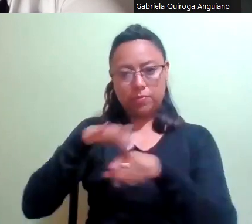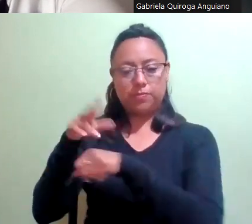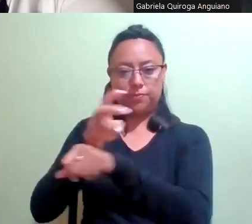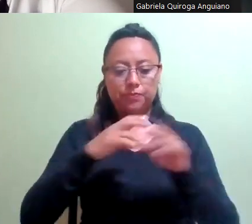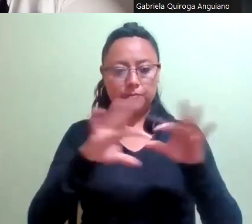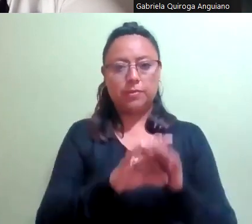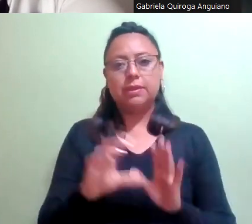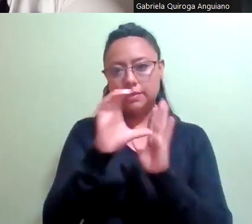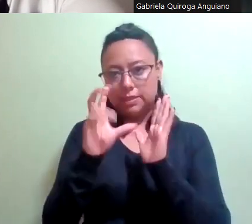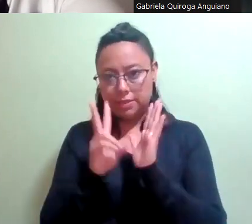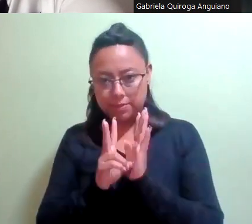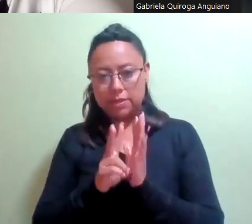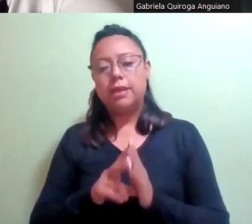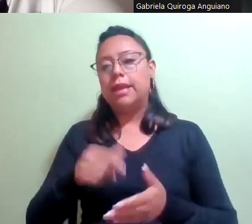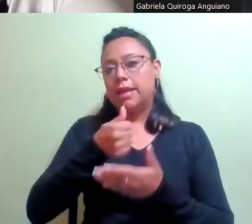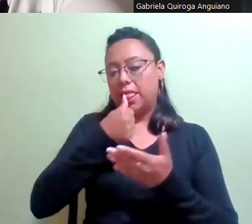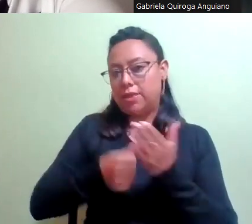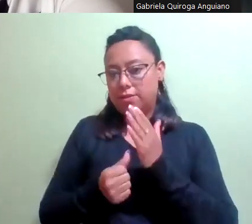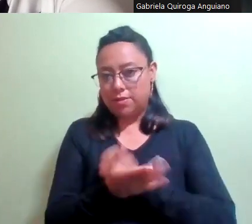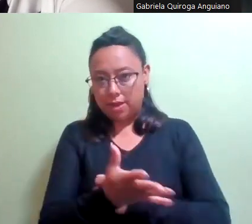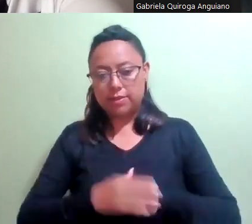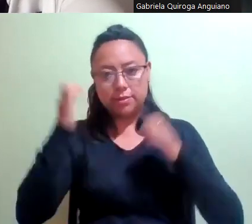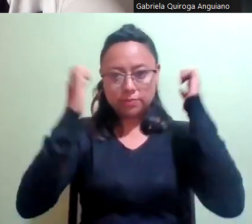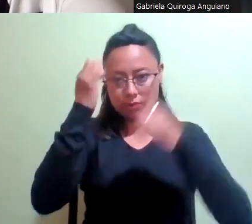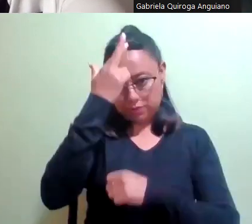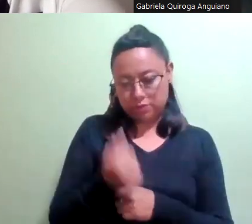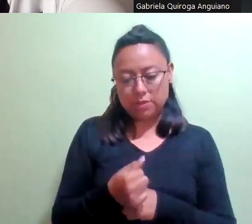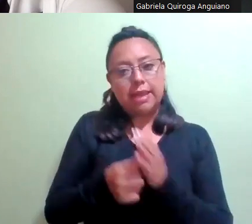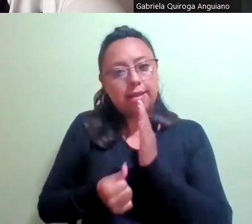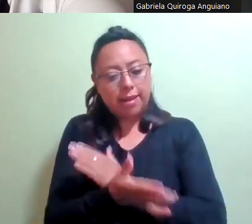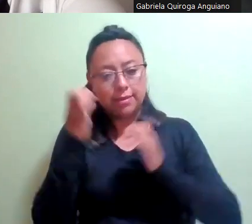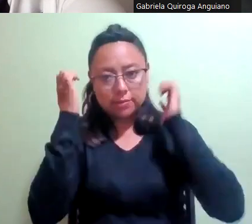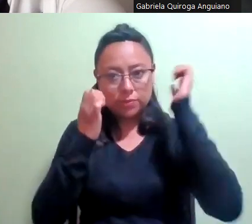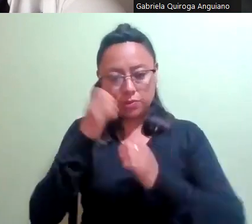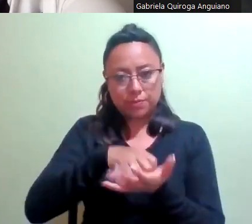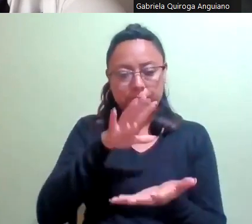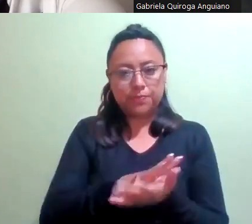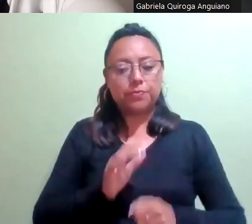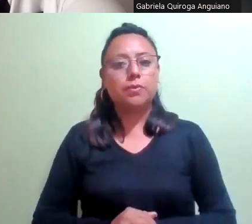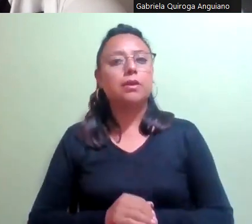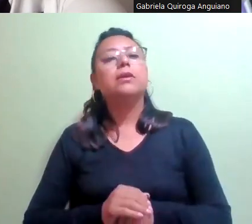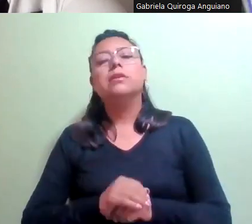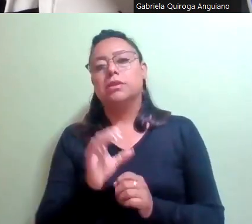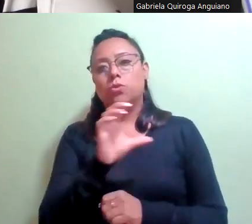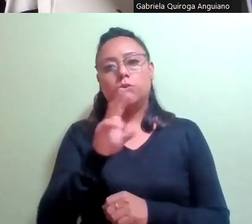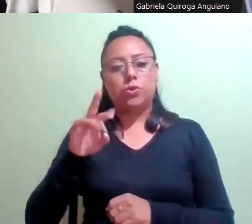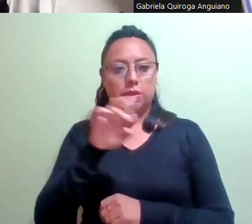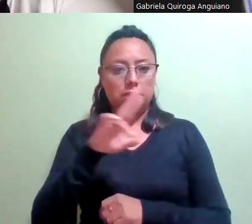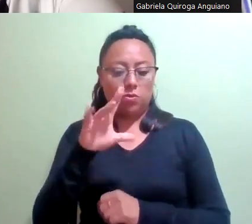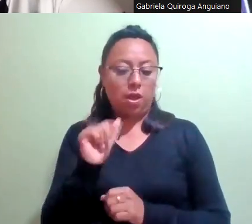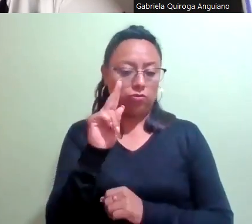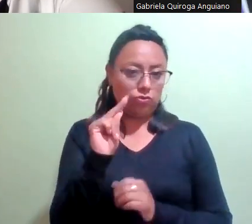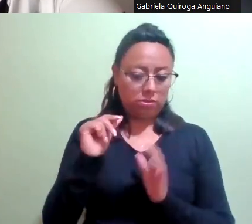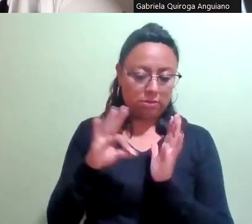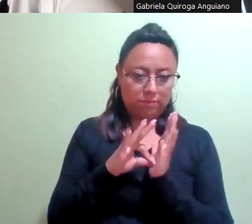Currículum, carta de exposición de motivos, carta de aceptación de registro, currícula con valor de ochenta puntos. Con base en este